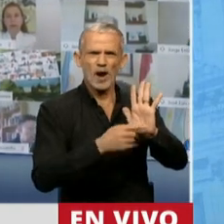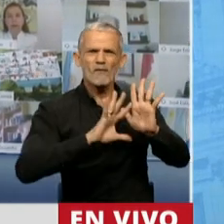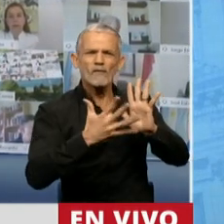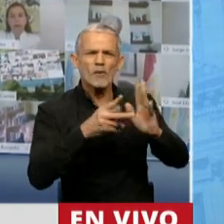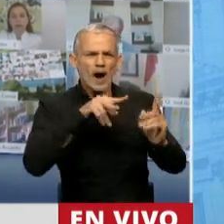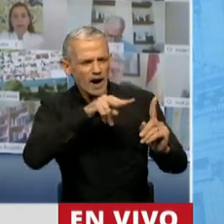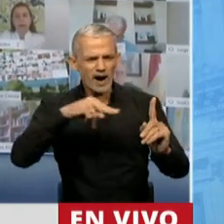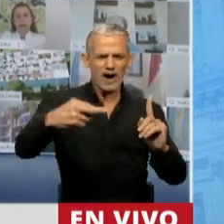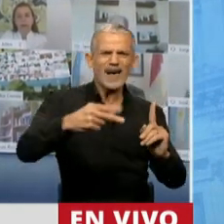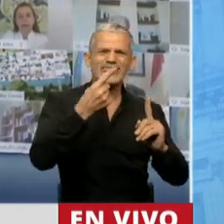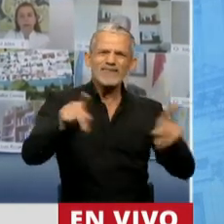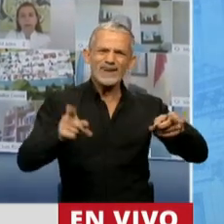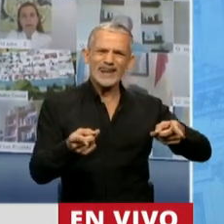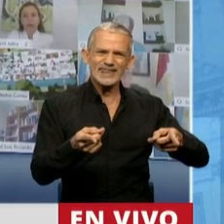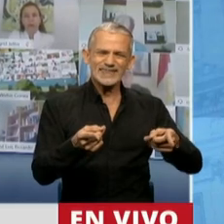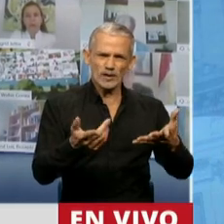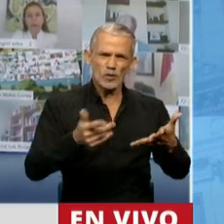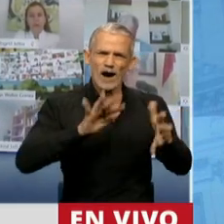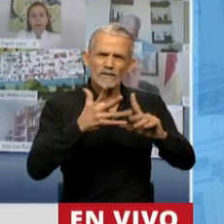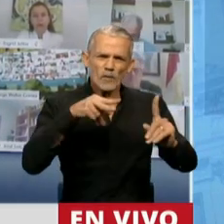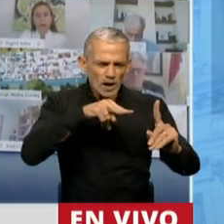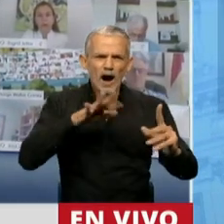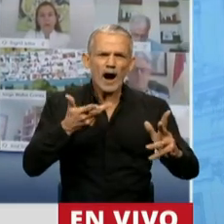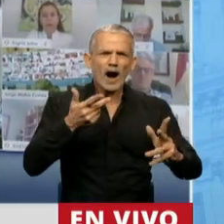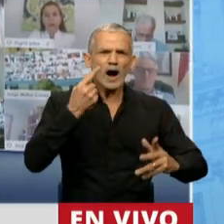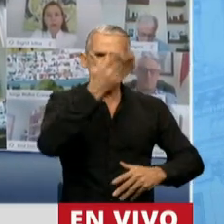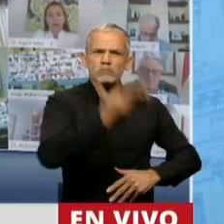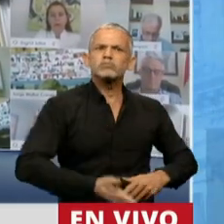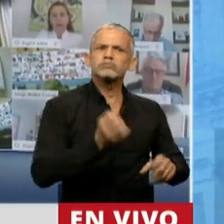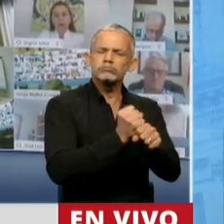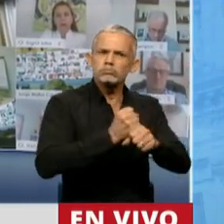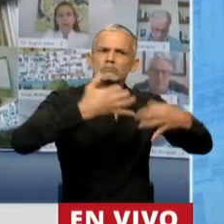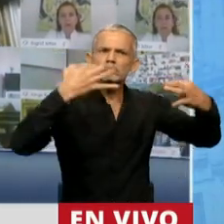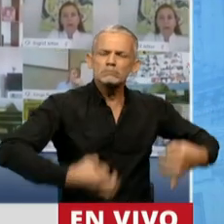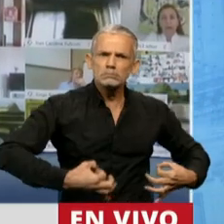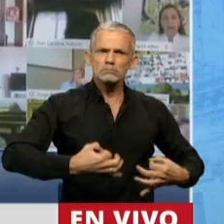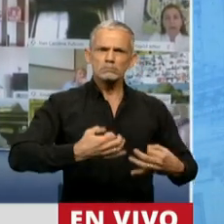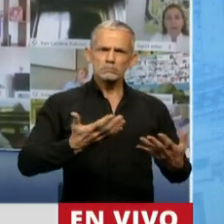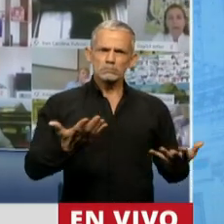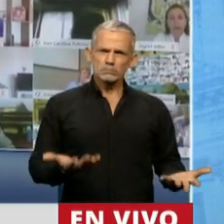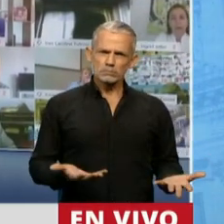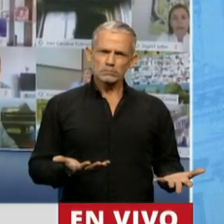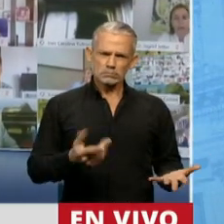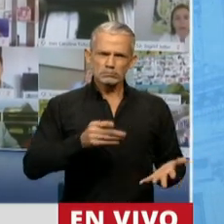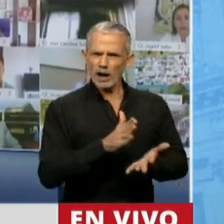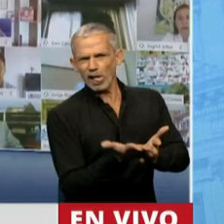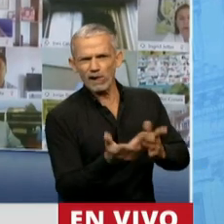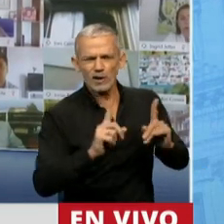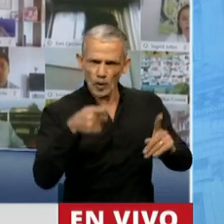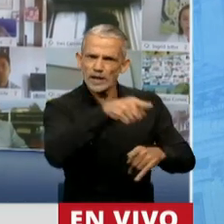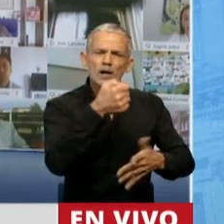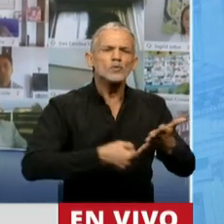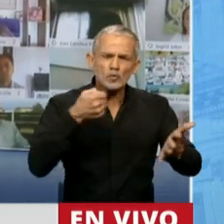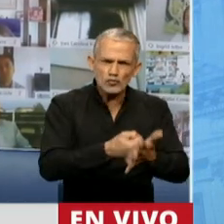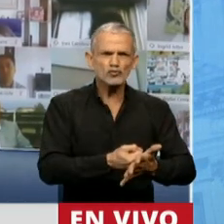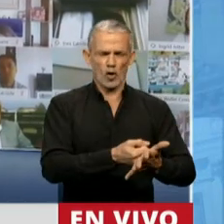que nos tiene que dejar una mirada próxima a los hombres de bien, a los hombres íntegros, a los hombres que lucharon,